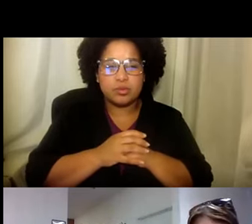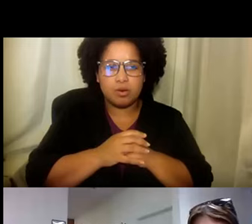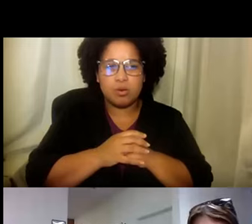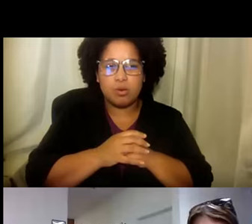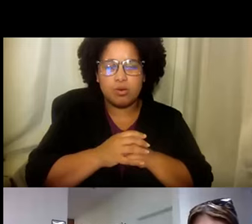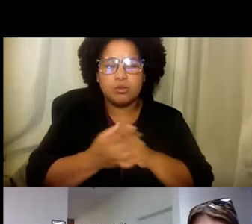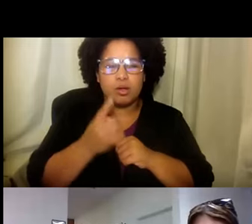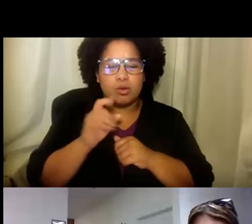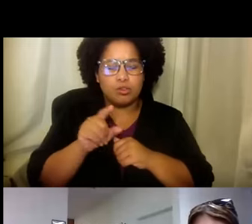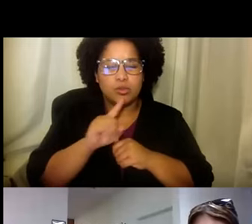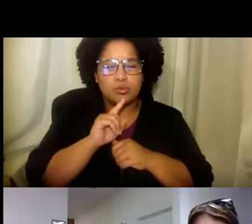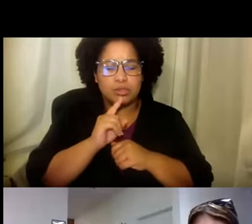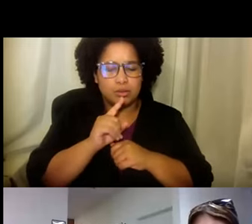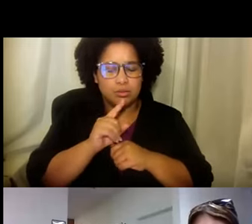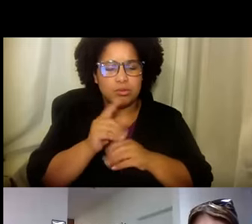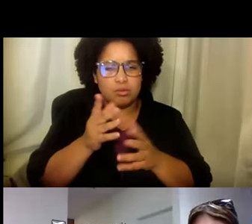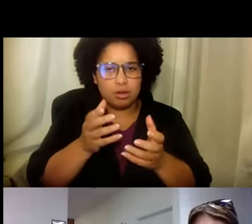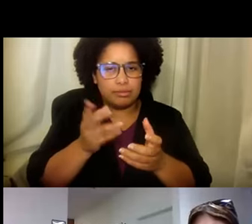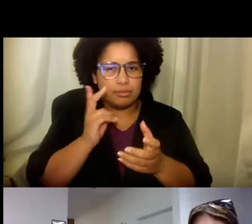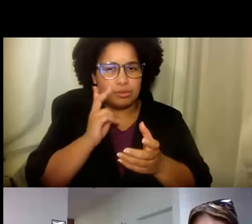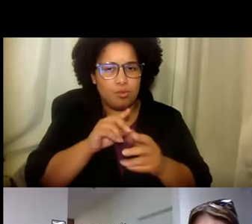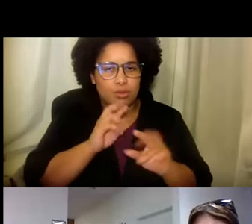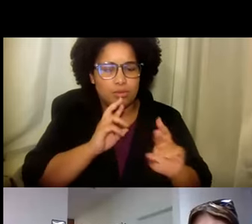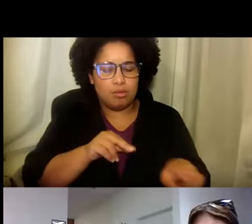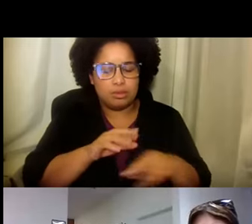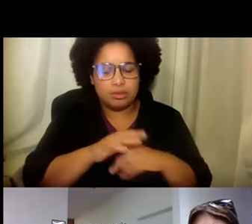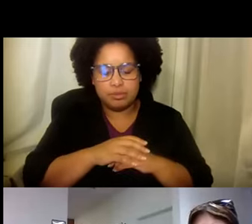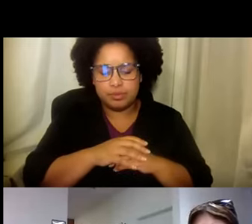Pero quiero abordar esta pregunta. Yo quiero saber.